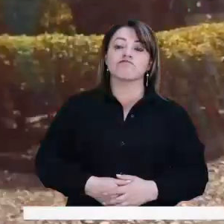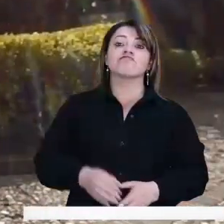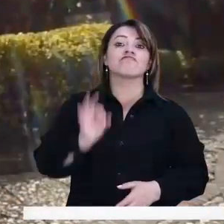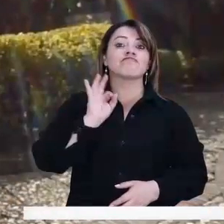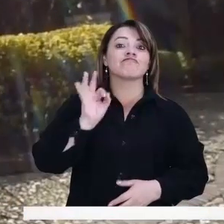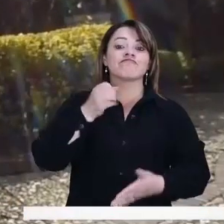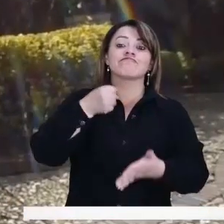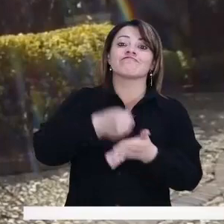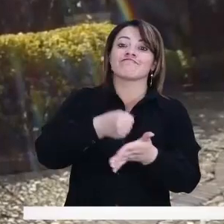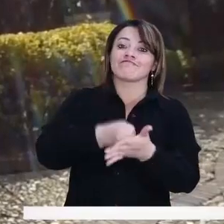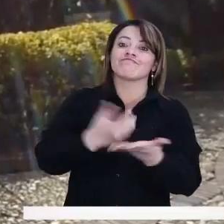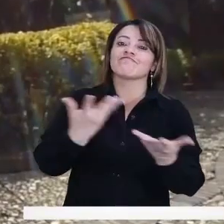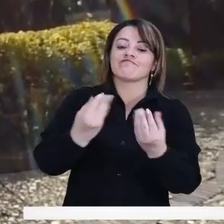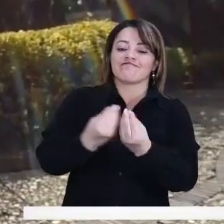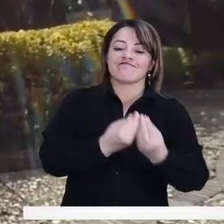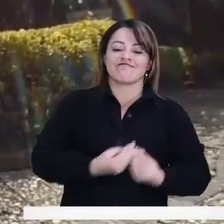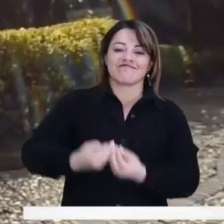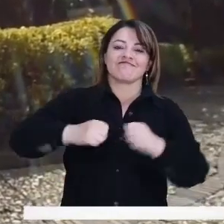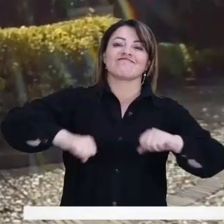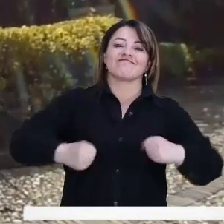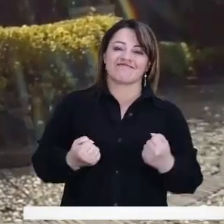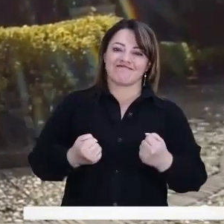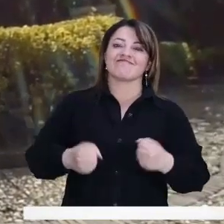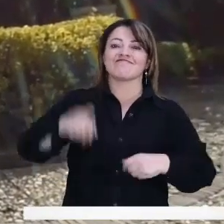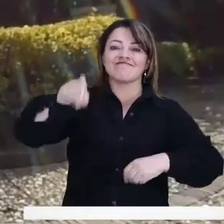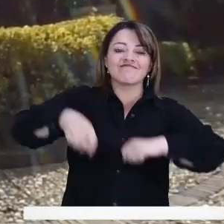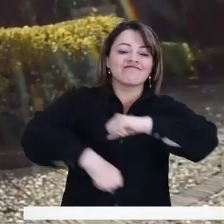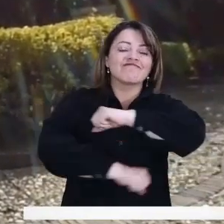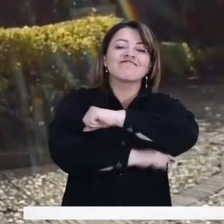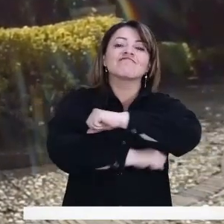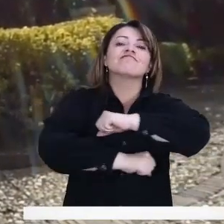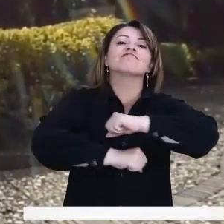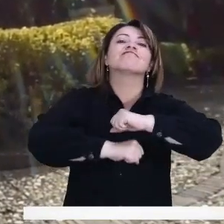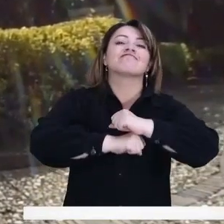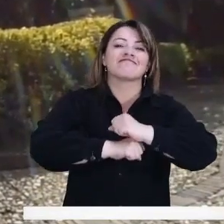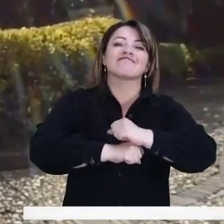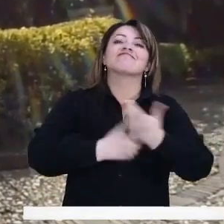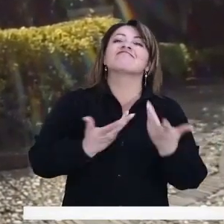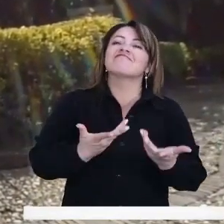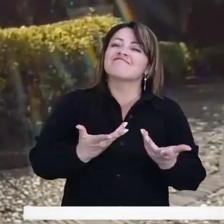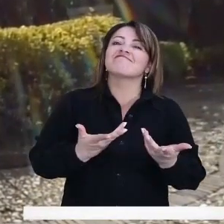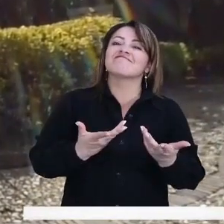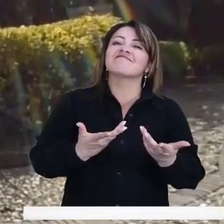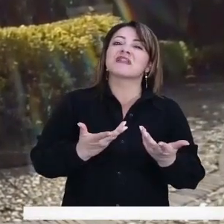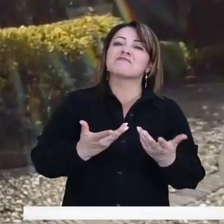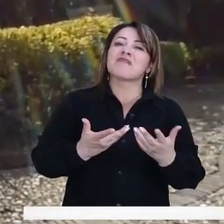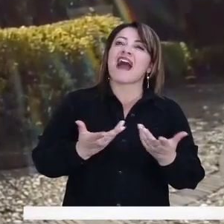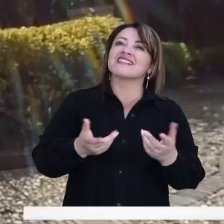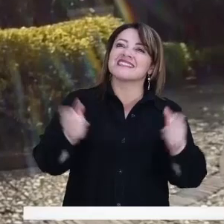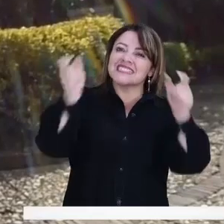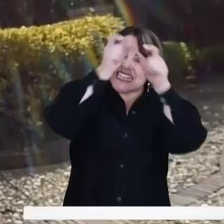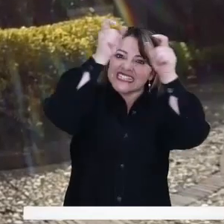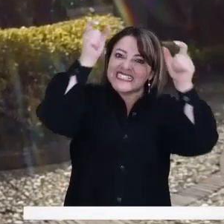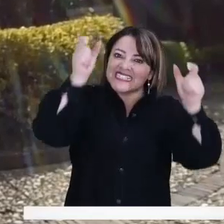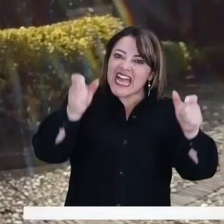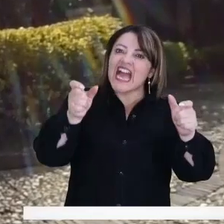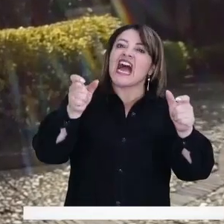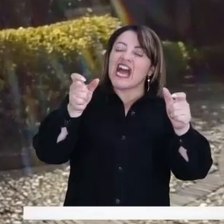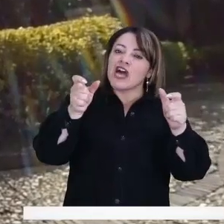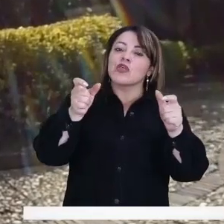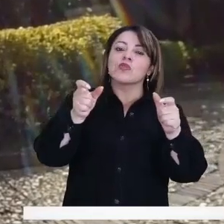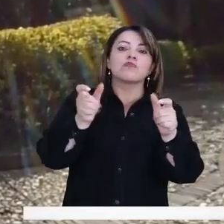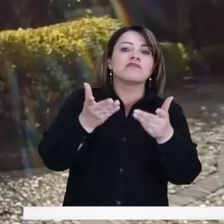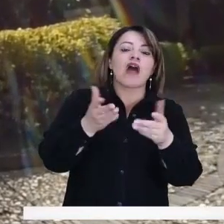Hemos insistido en el Consejo de Bogotá que hay que fortalecer la actividad estatal